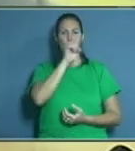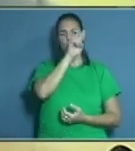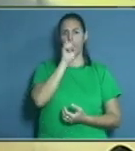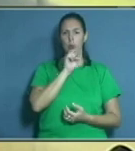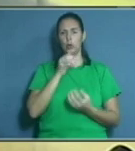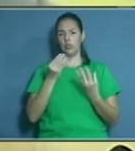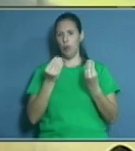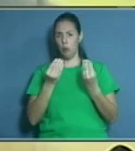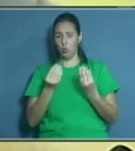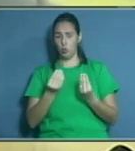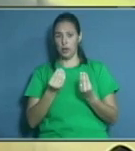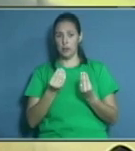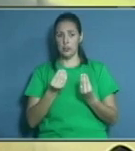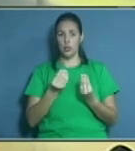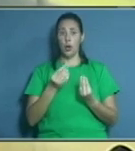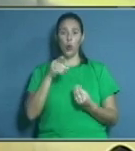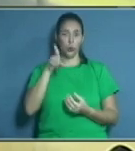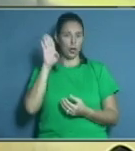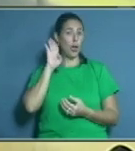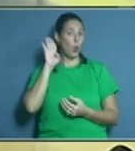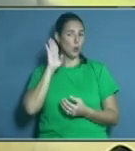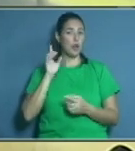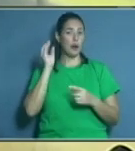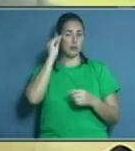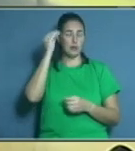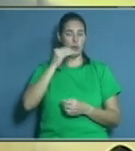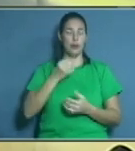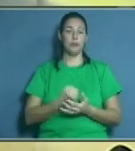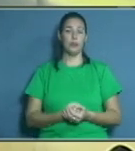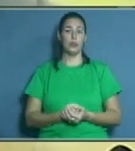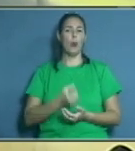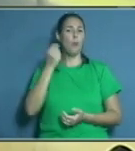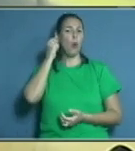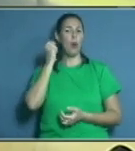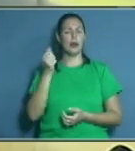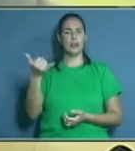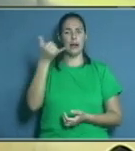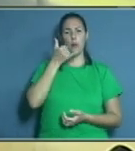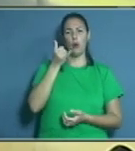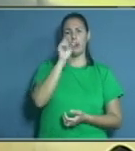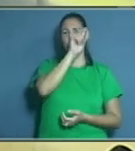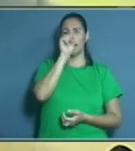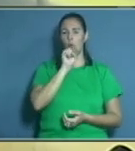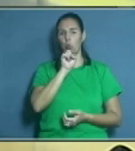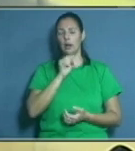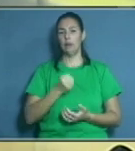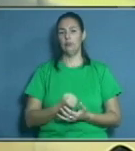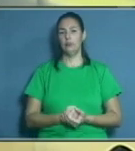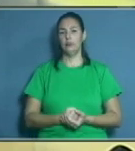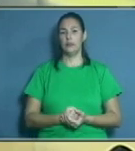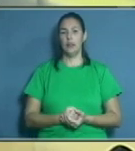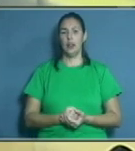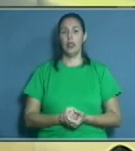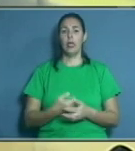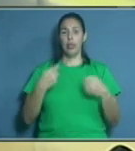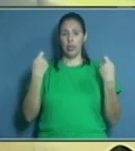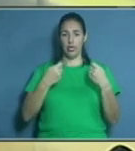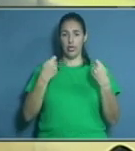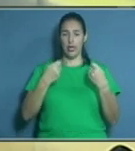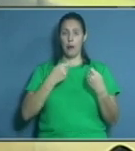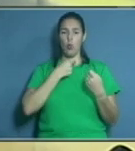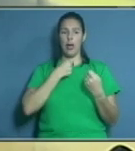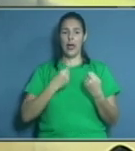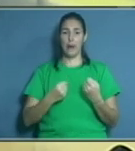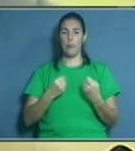muy interesantes, ya usted escuchará. Por ejemplo, Estela Romero Díaz nos llamó para preguntarle si debe retirar